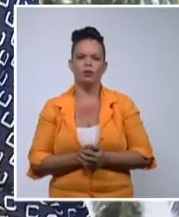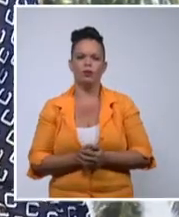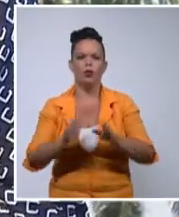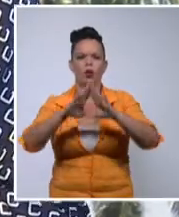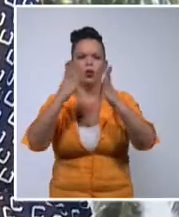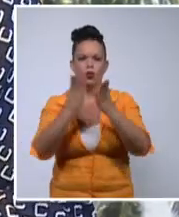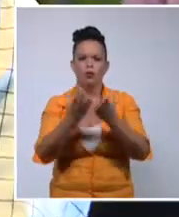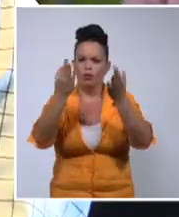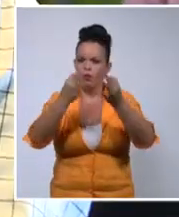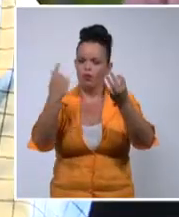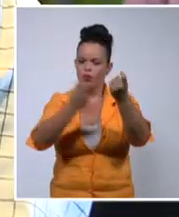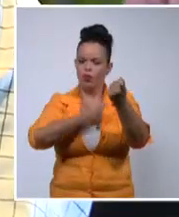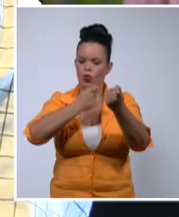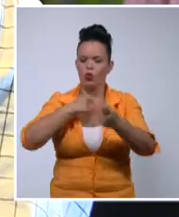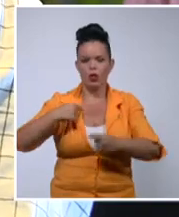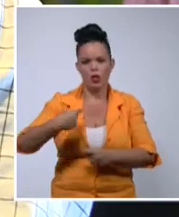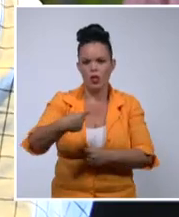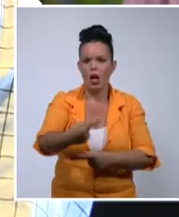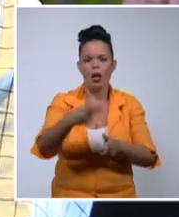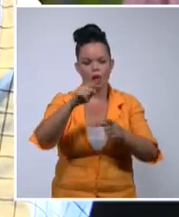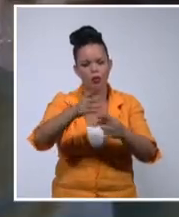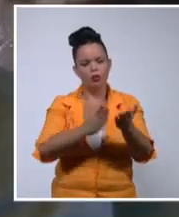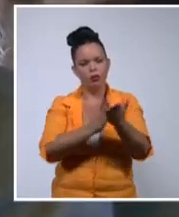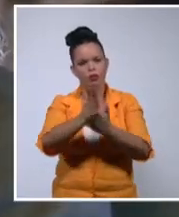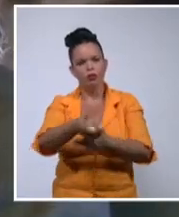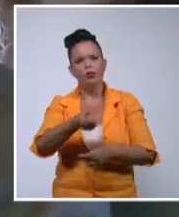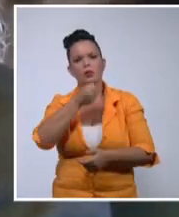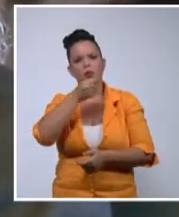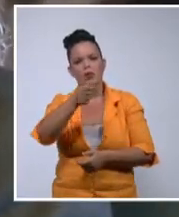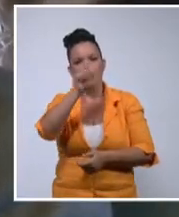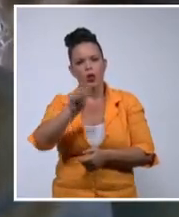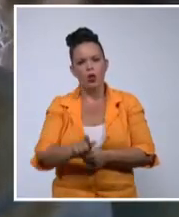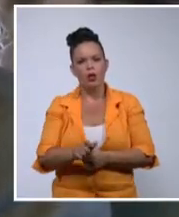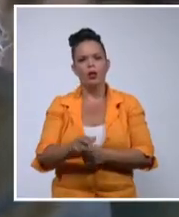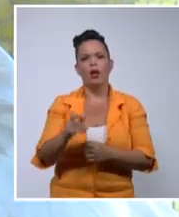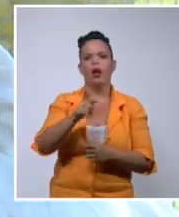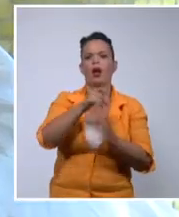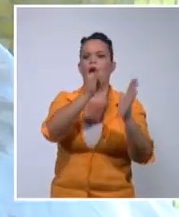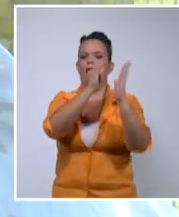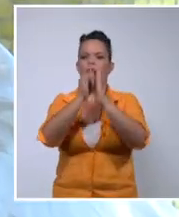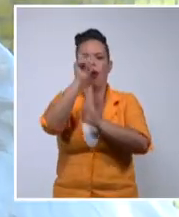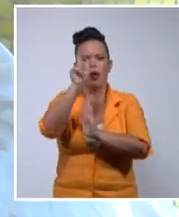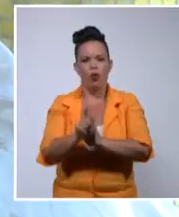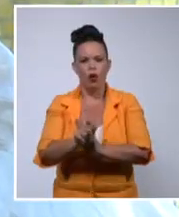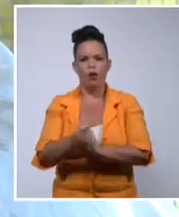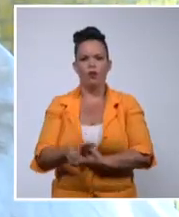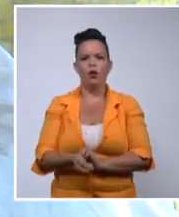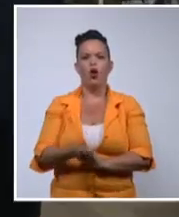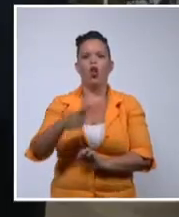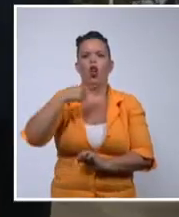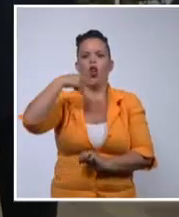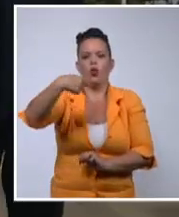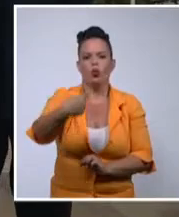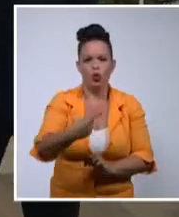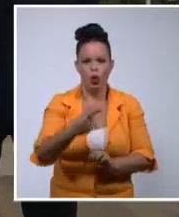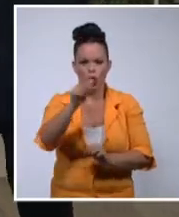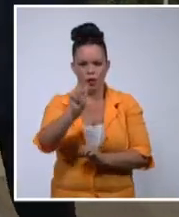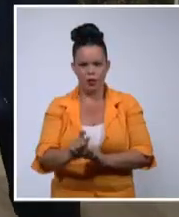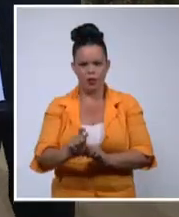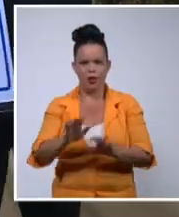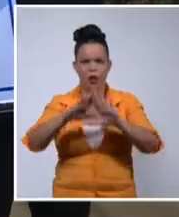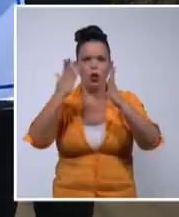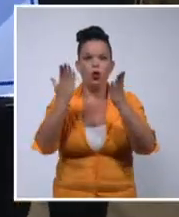prevalecen la versatilidad y el altruismo de periodistas, camarógrafos, locutores, ingenieros y técnicos. Especial